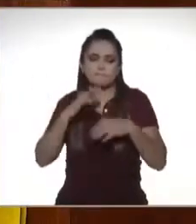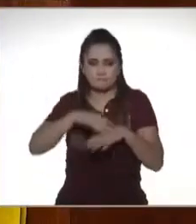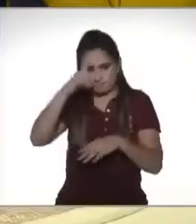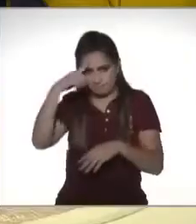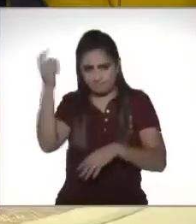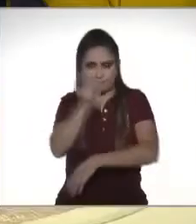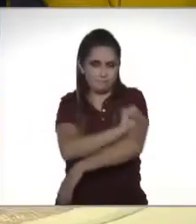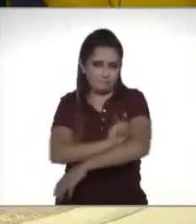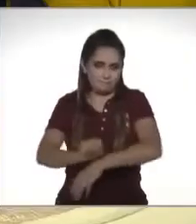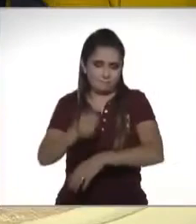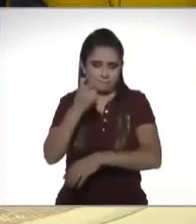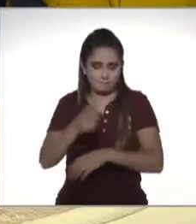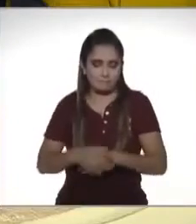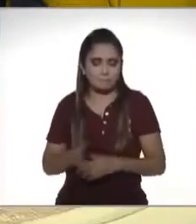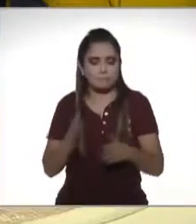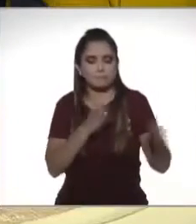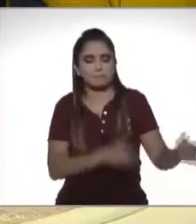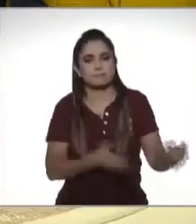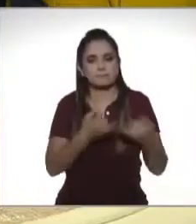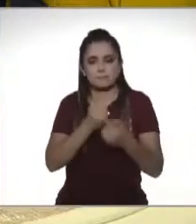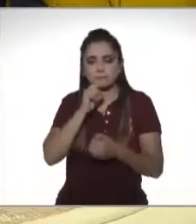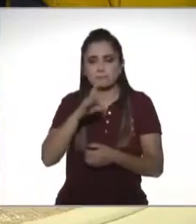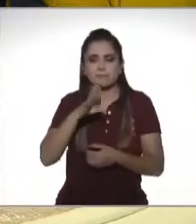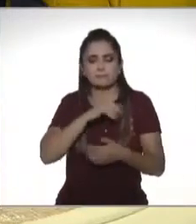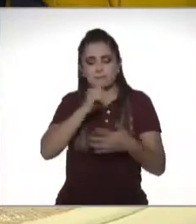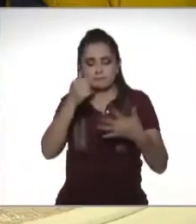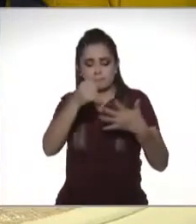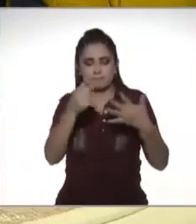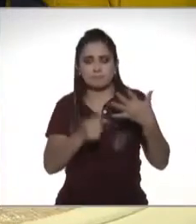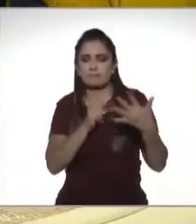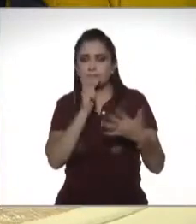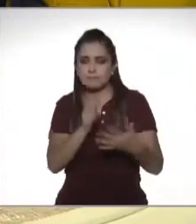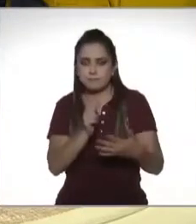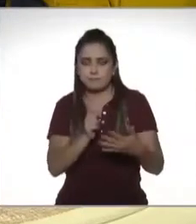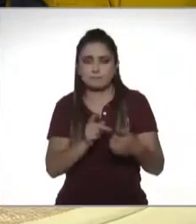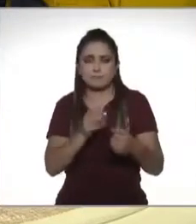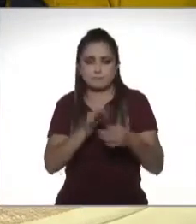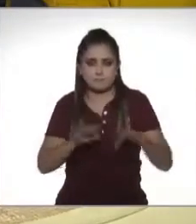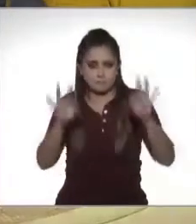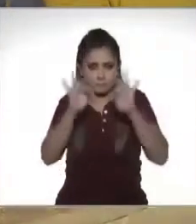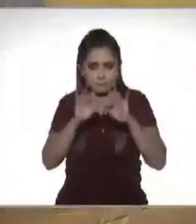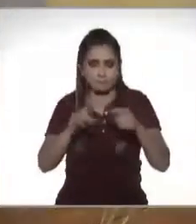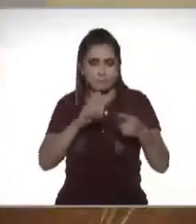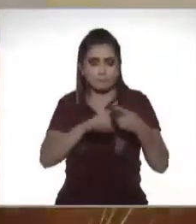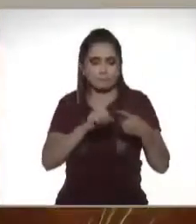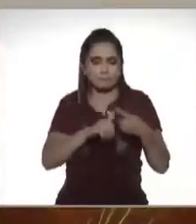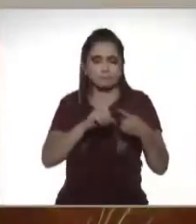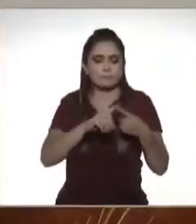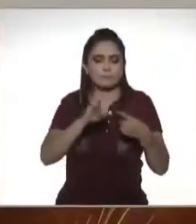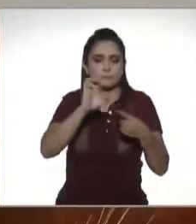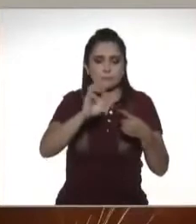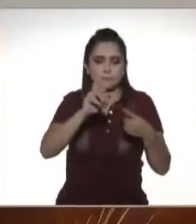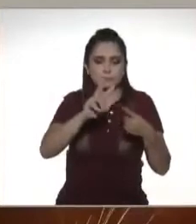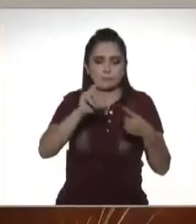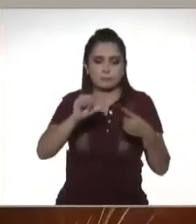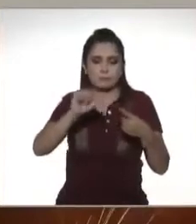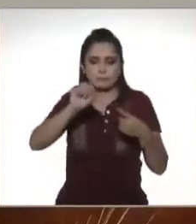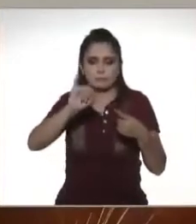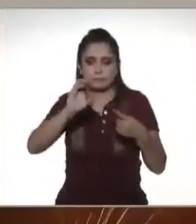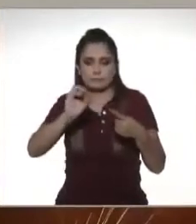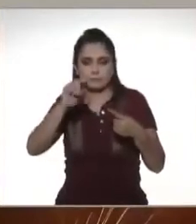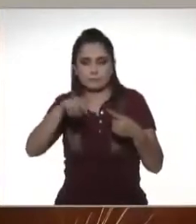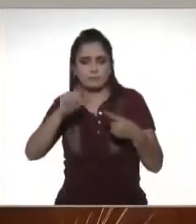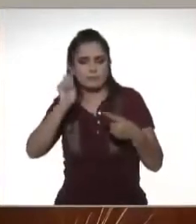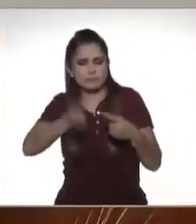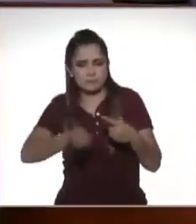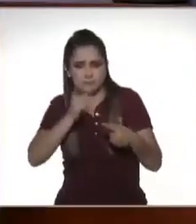que pusiéramos sobre la mesa dos conceptos que tenemos que tomar en cuenta al momento de hablar impuestos que es la ilusión y la evasión ¿a qué se refiere?